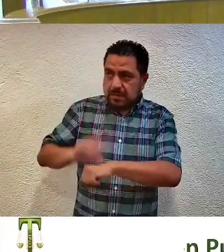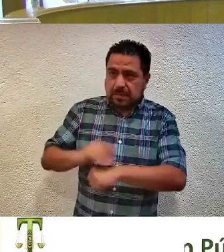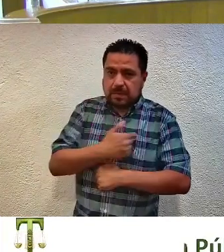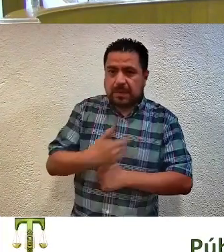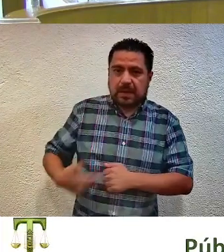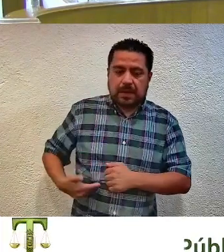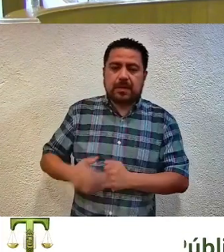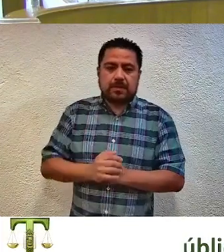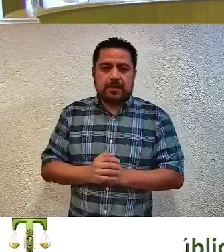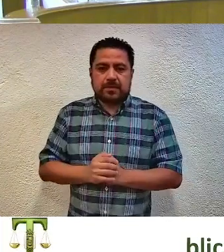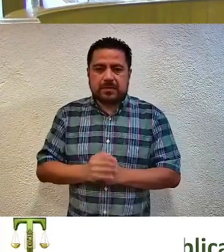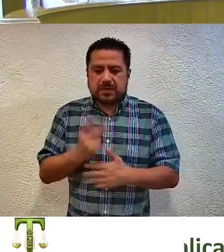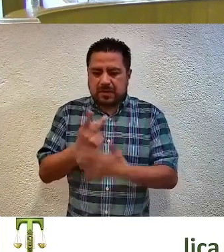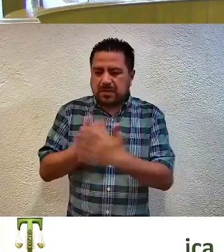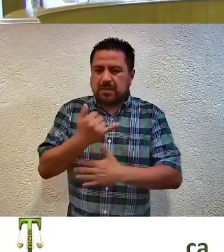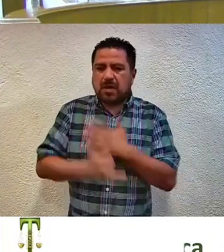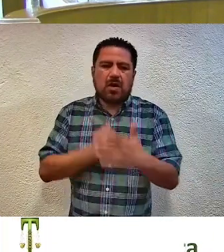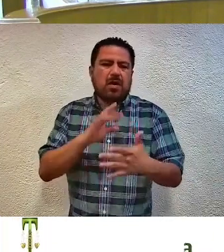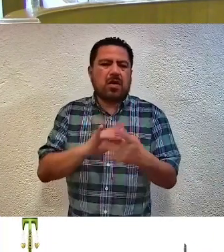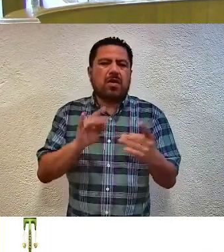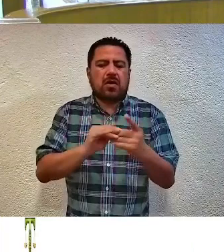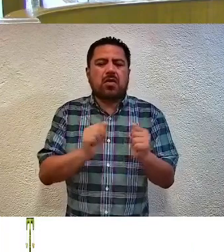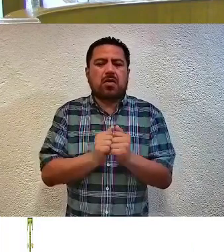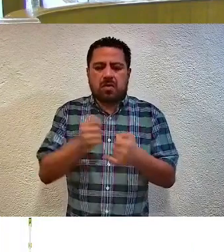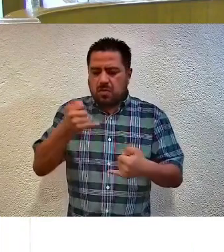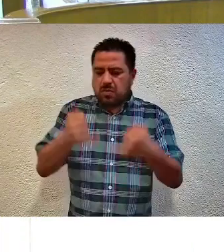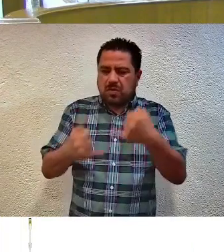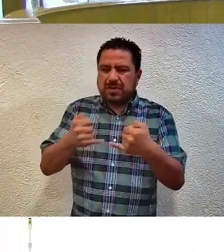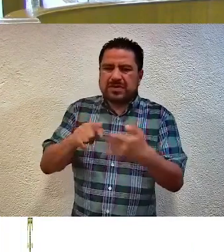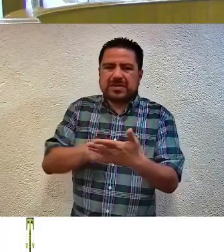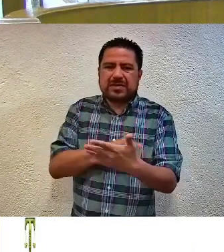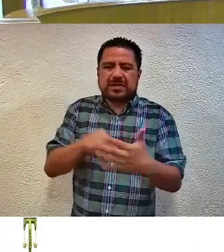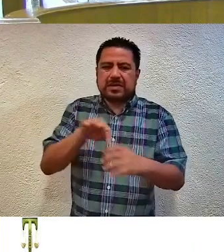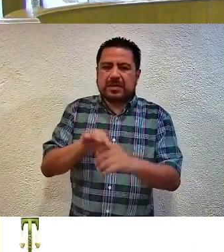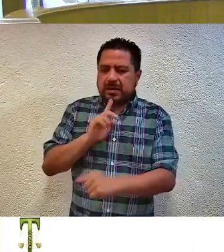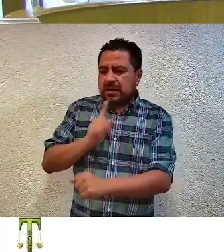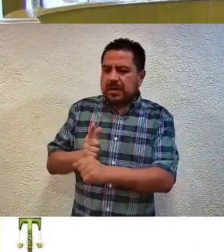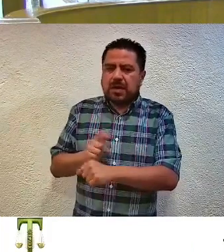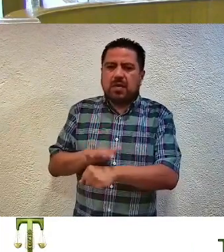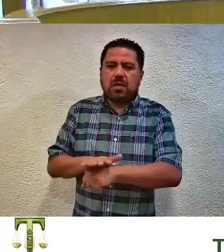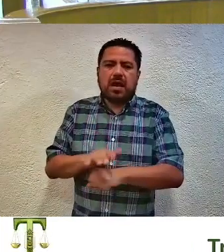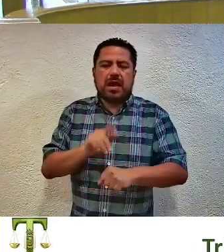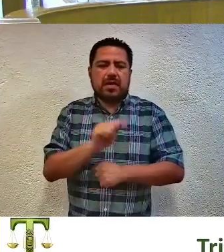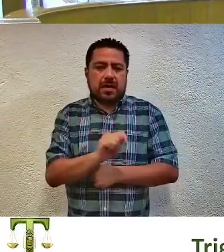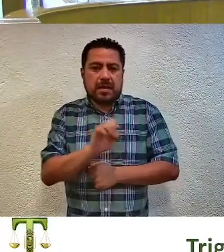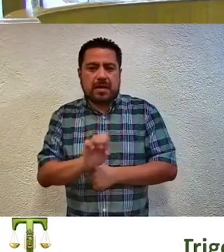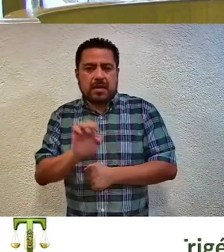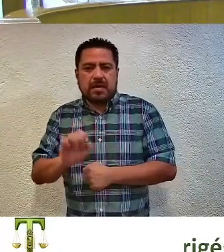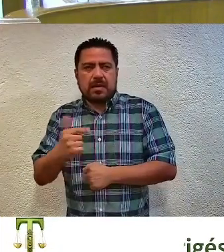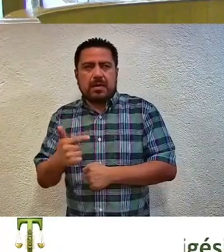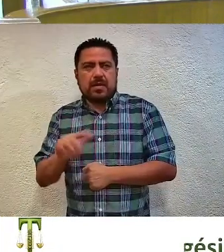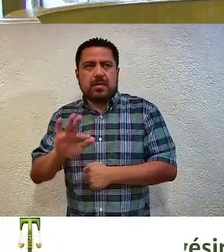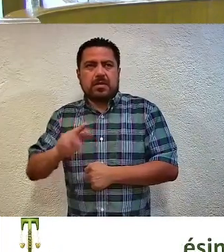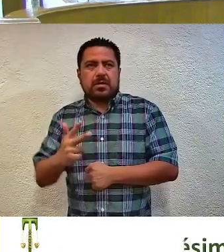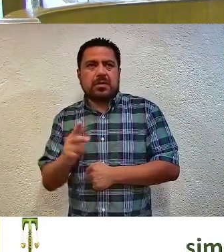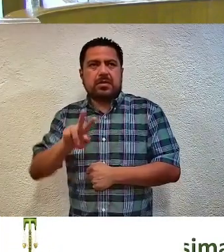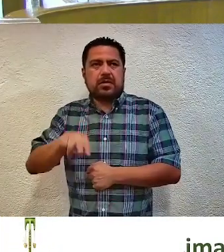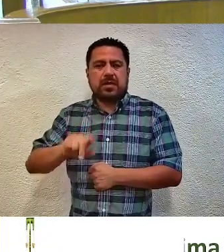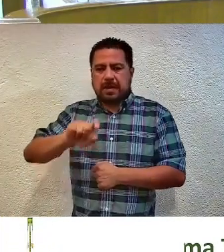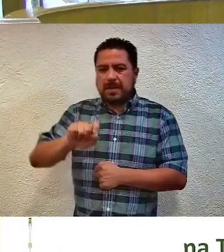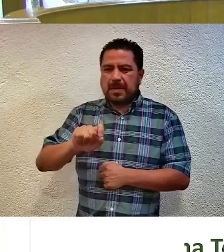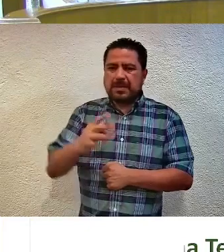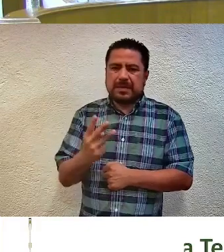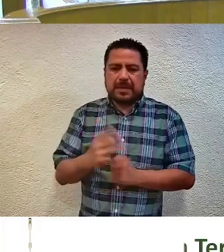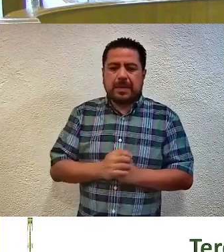magistrada presidenta, doy cuenta del proyecto de resolución relativo al juicio electoral ciudadano identificado con el número de expediente TEE, diagonal JEC, diagonal 48, diagonal 2023,